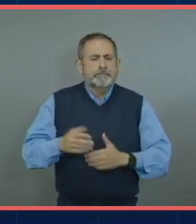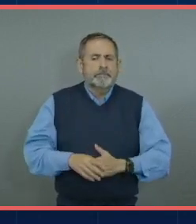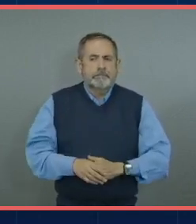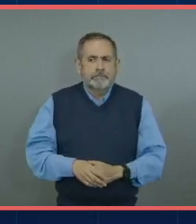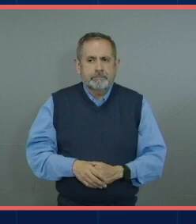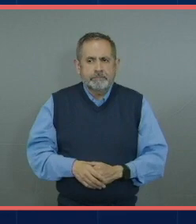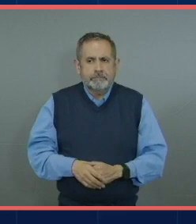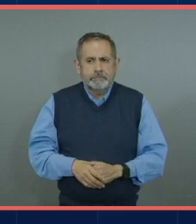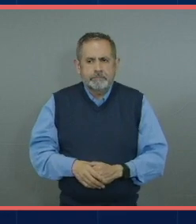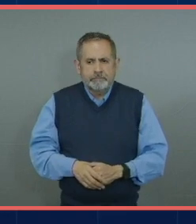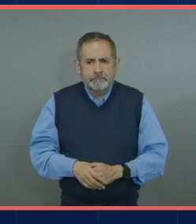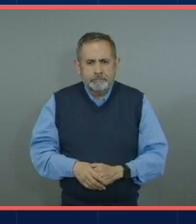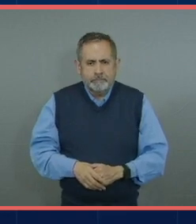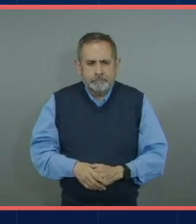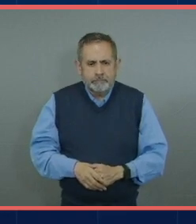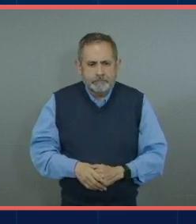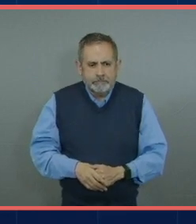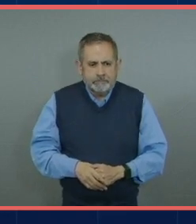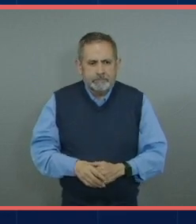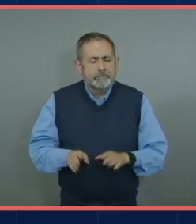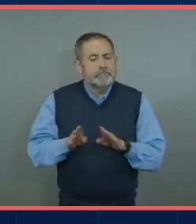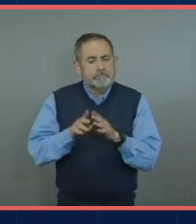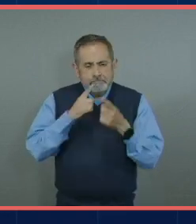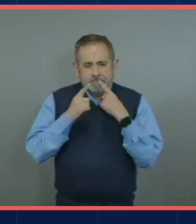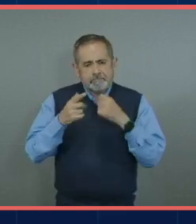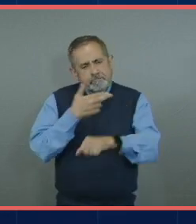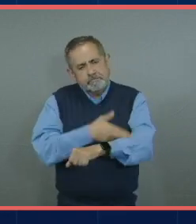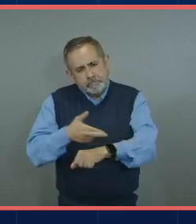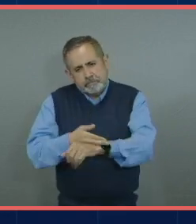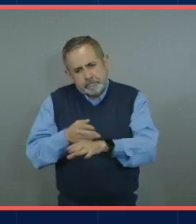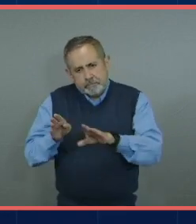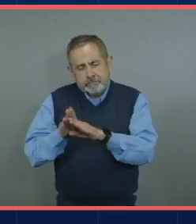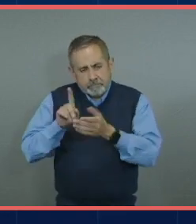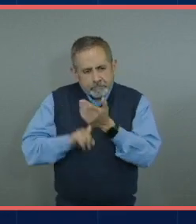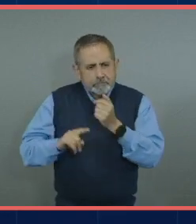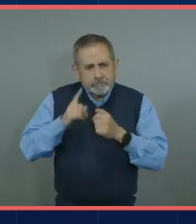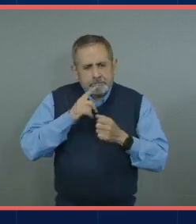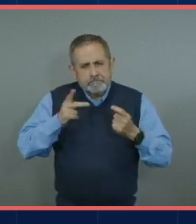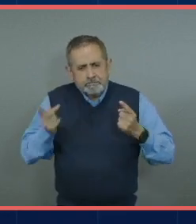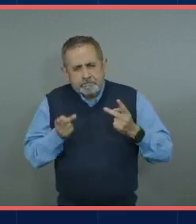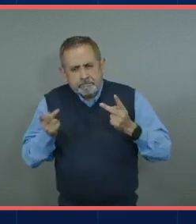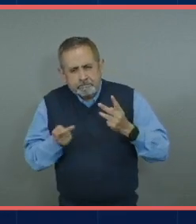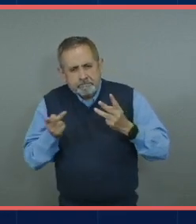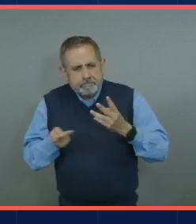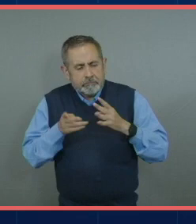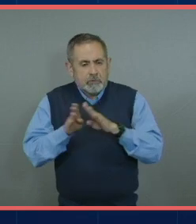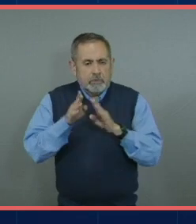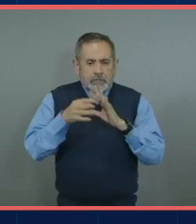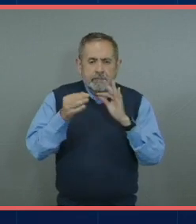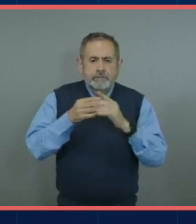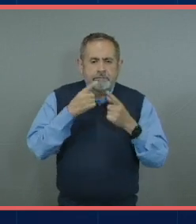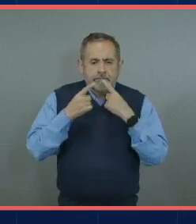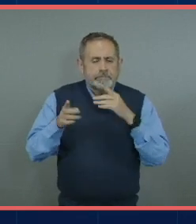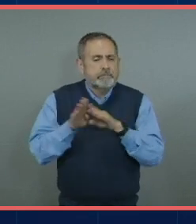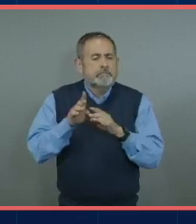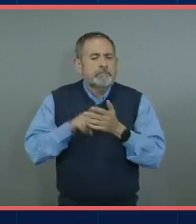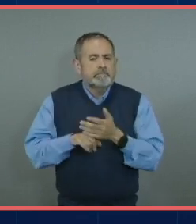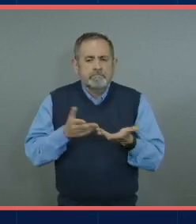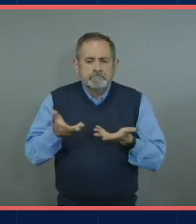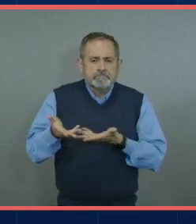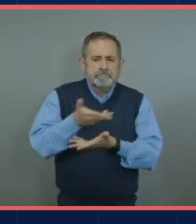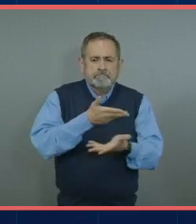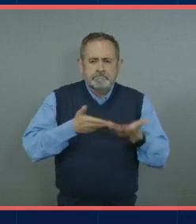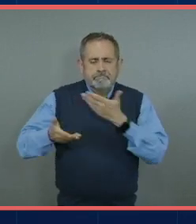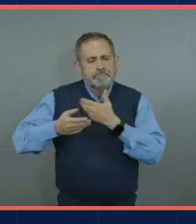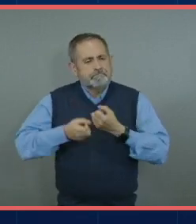Bueno, pues si les parece, para empezar con el panel, me gustaría hacer una serie de preguntas a todos nuestros panelistas, para que nos compartan